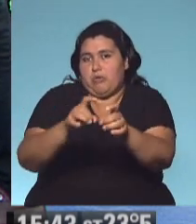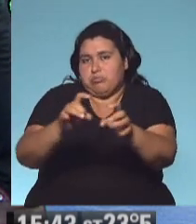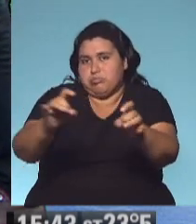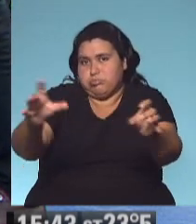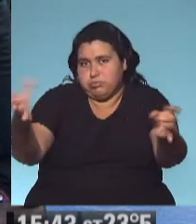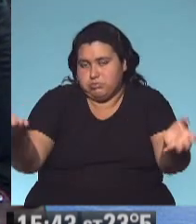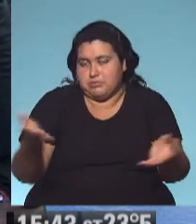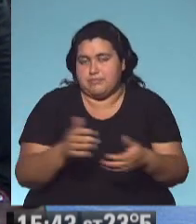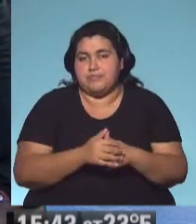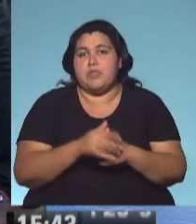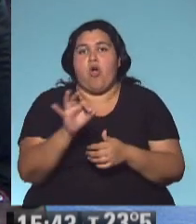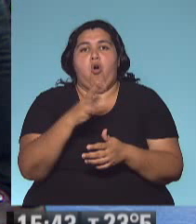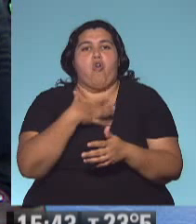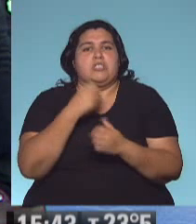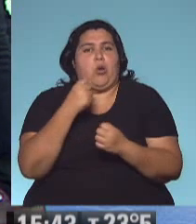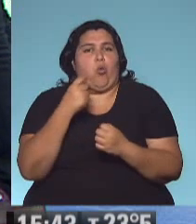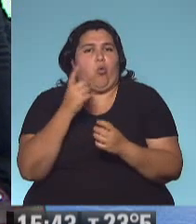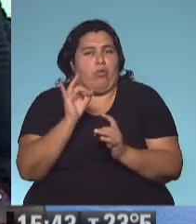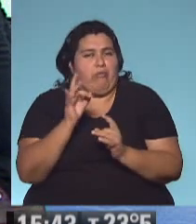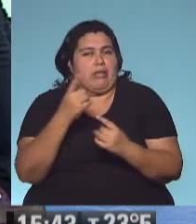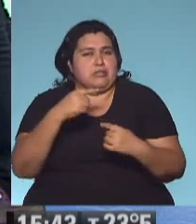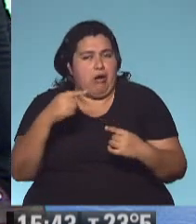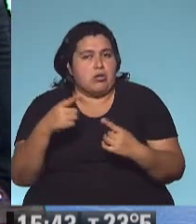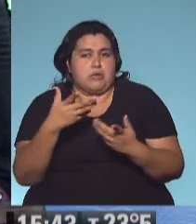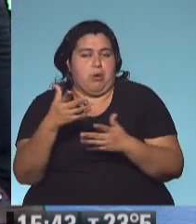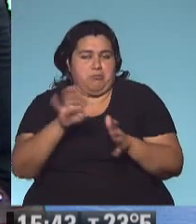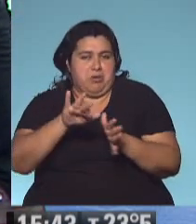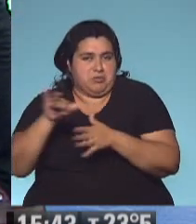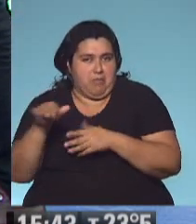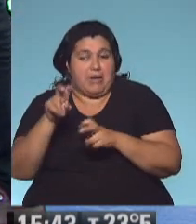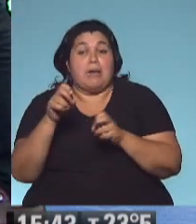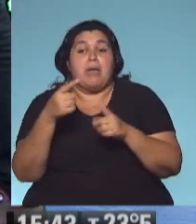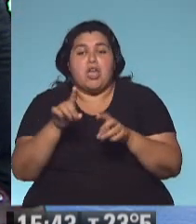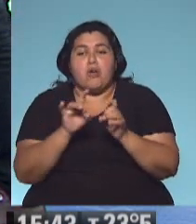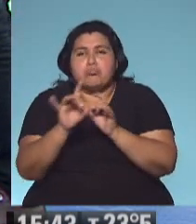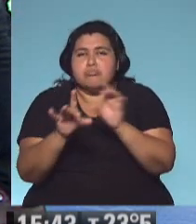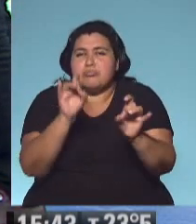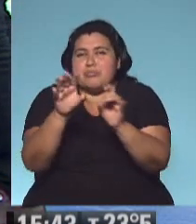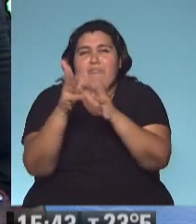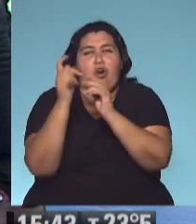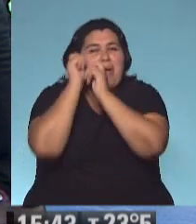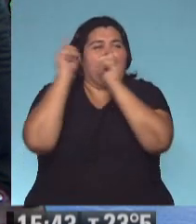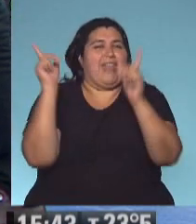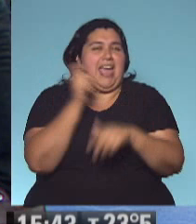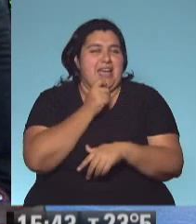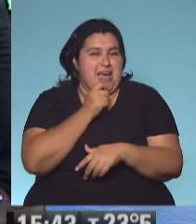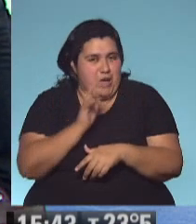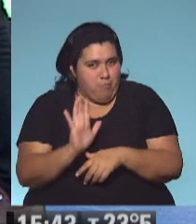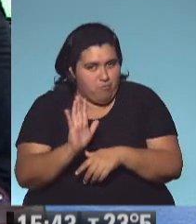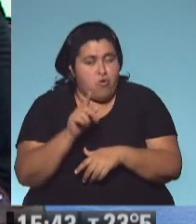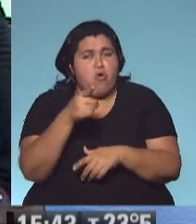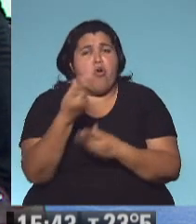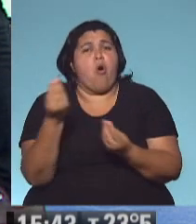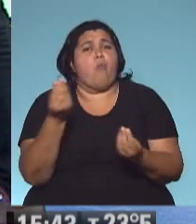uno nunca se recupera, que es toda una situación extra para considerar. Es una situación un poco ficticia. Pero de todas maneras, explica por